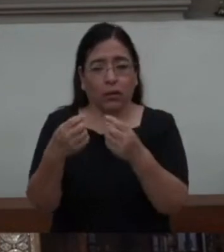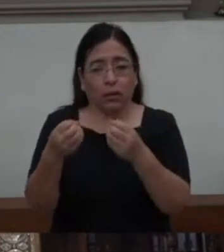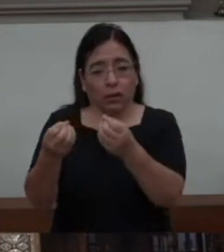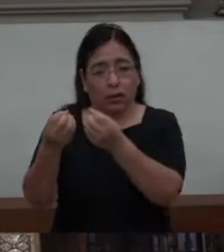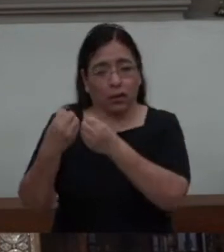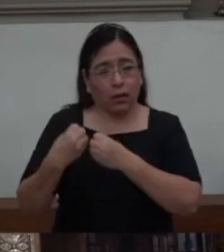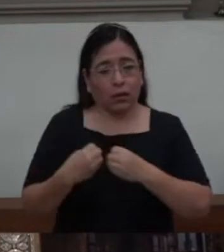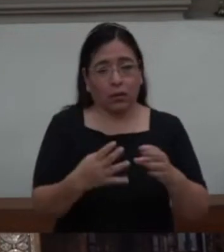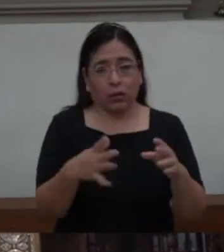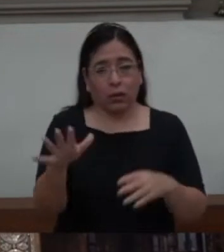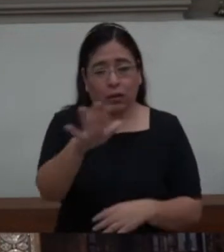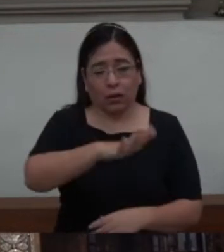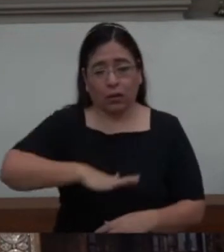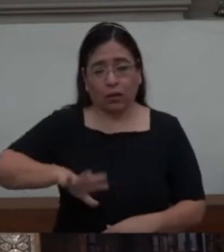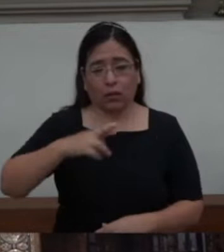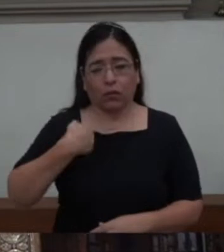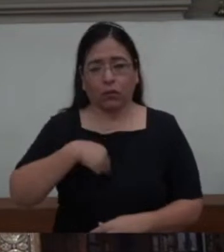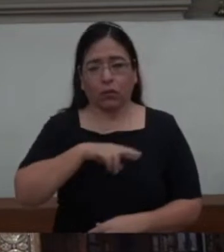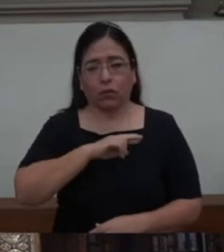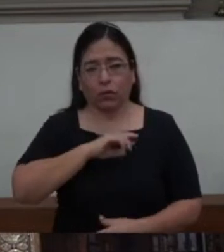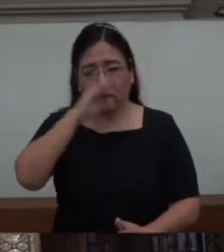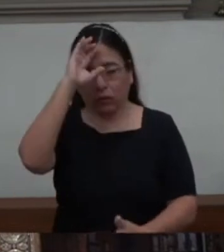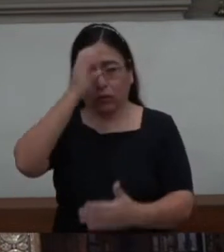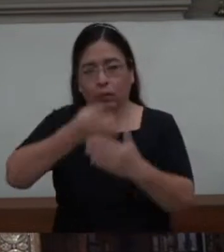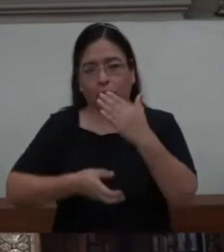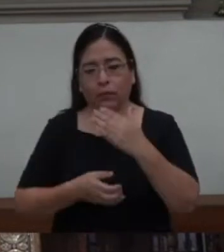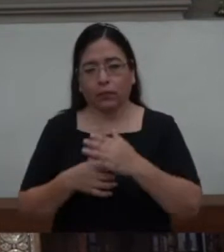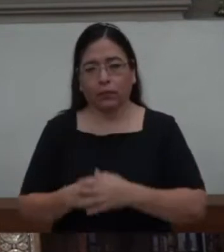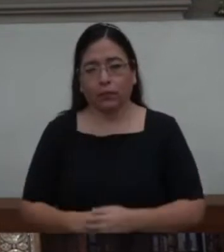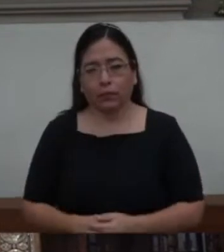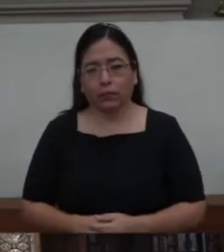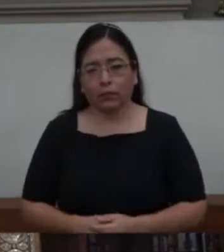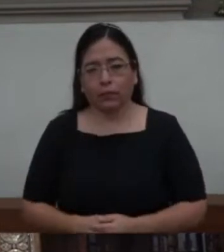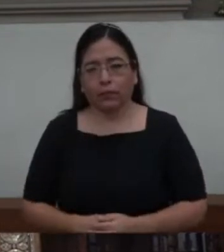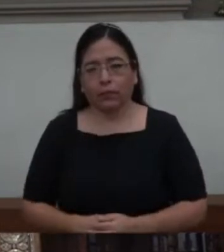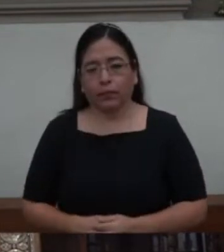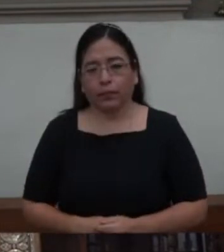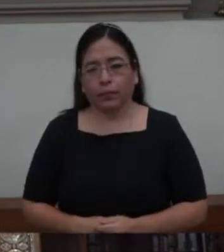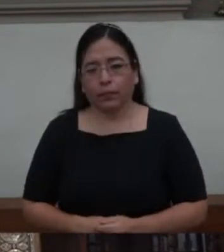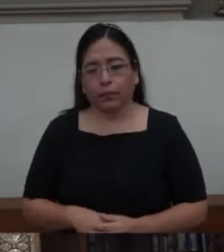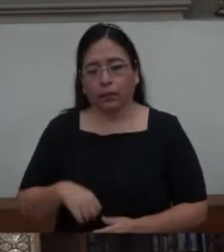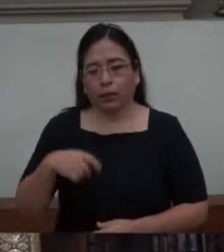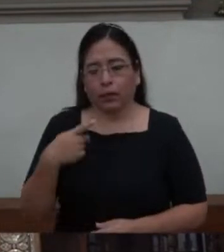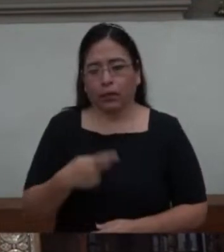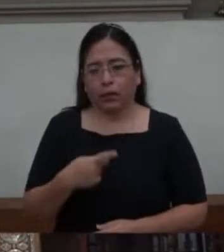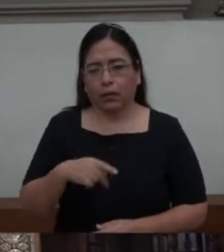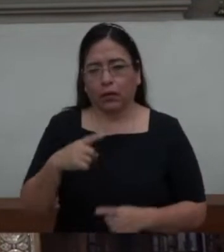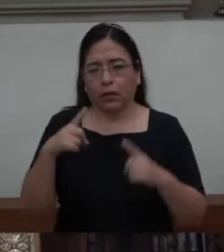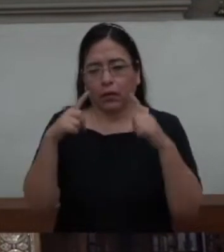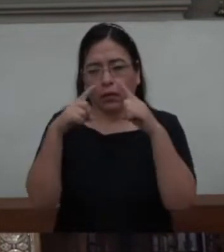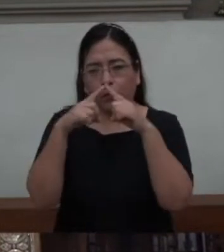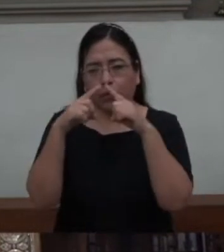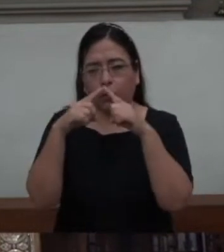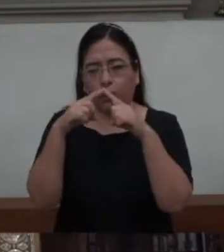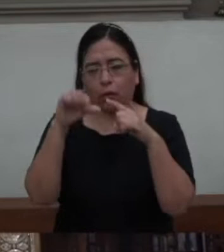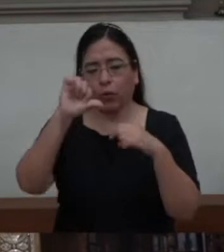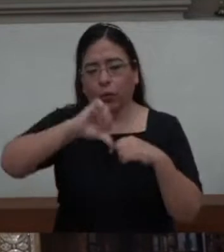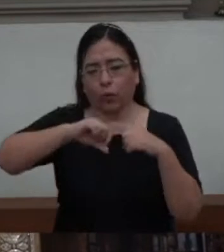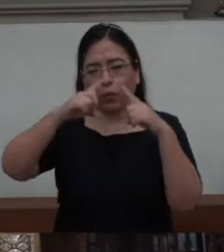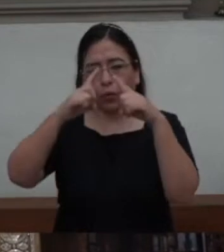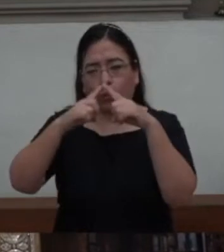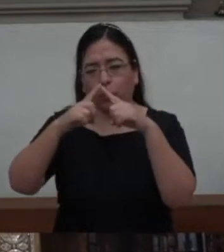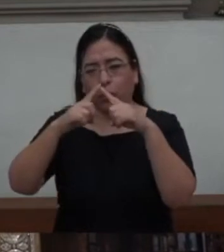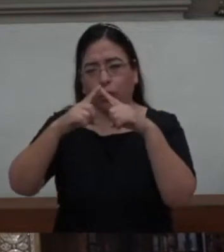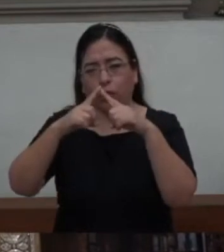En este domingo tenemos frente a nosotros